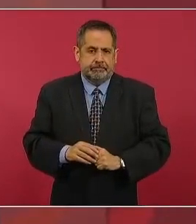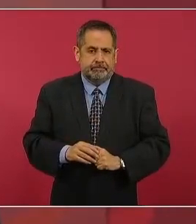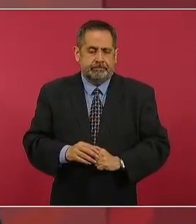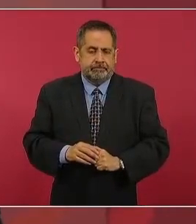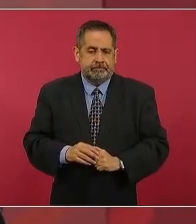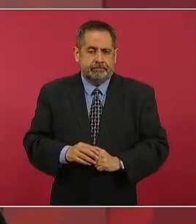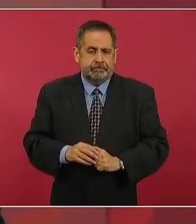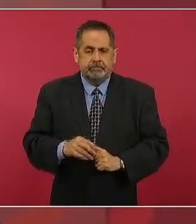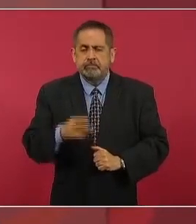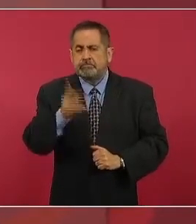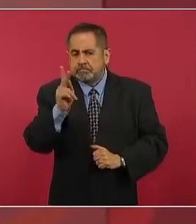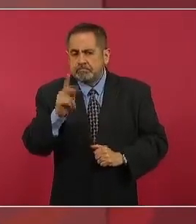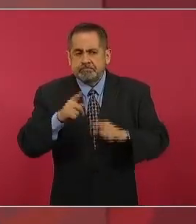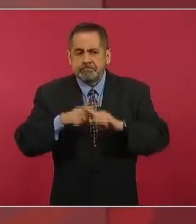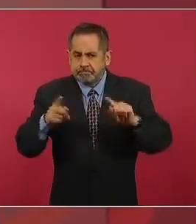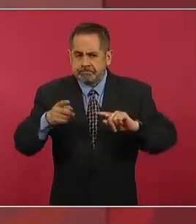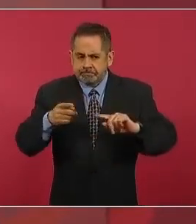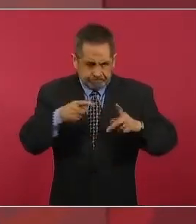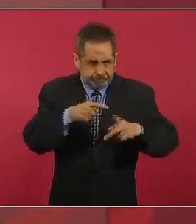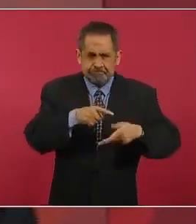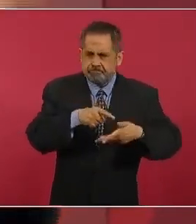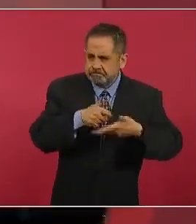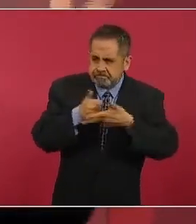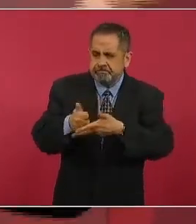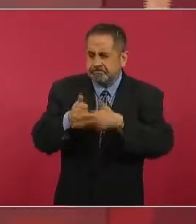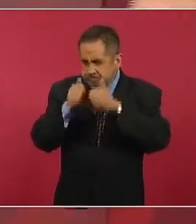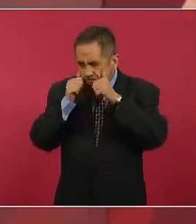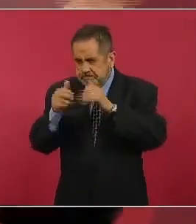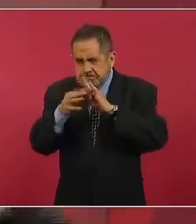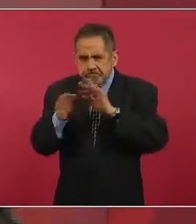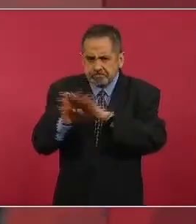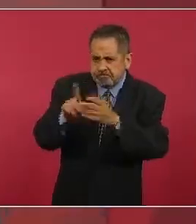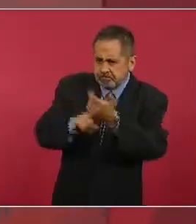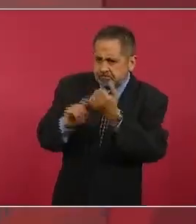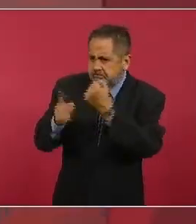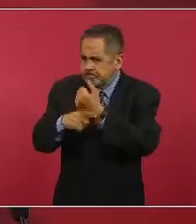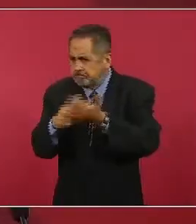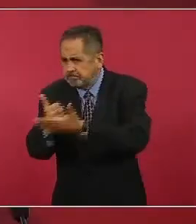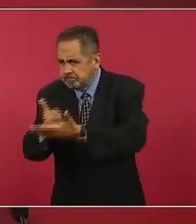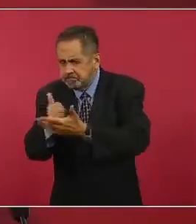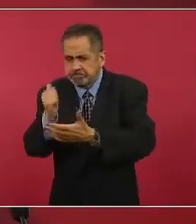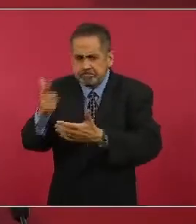cuando se habló de que había que atender las causas